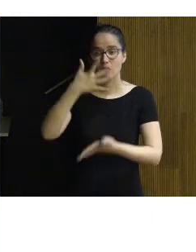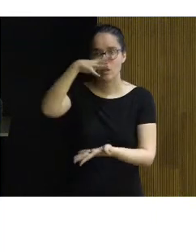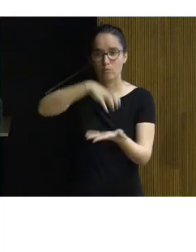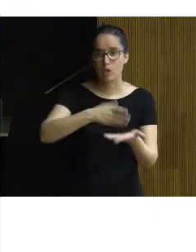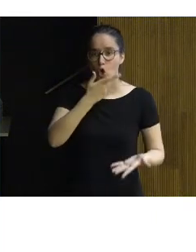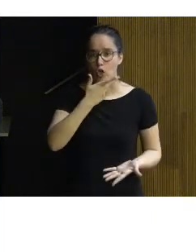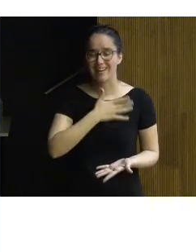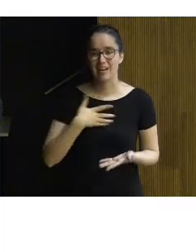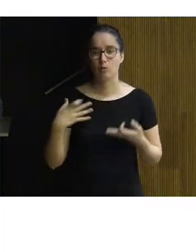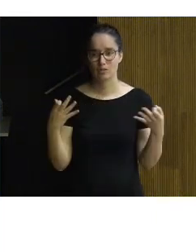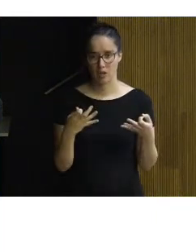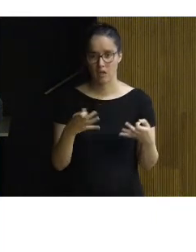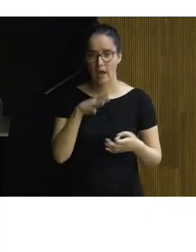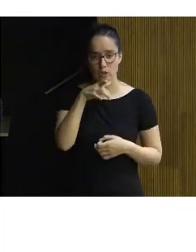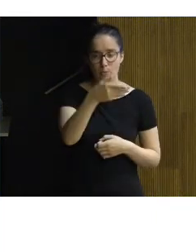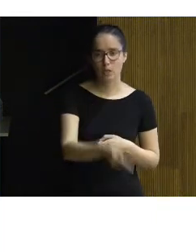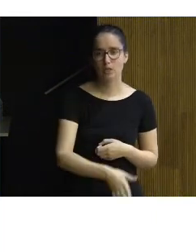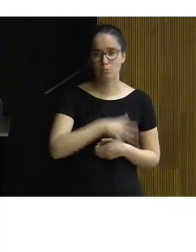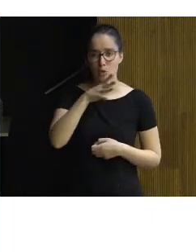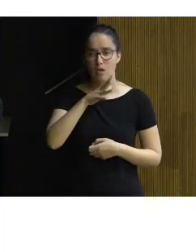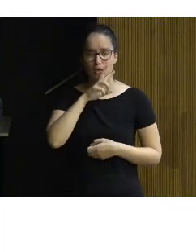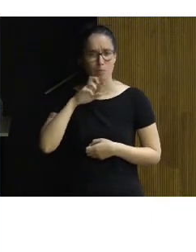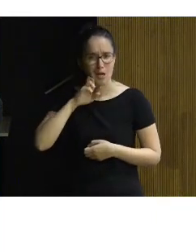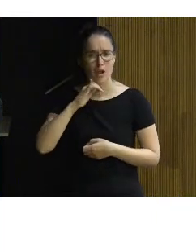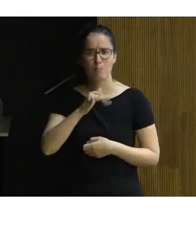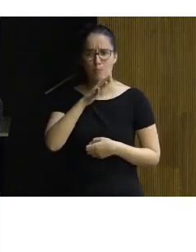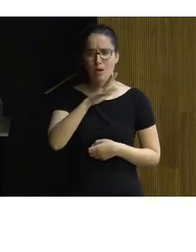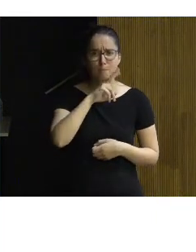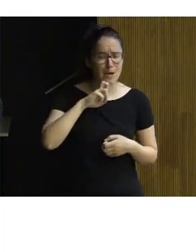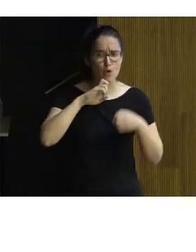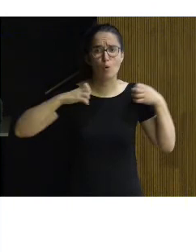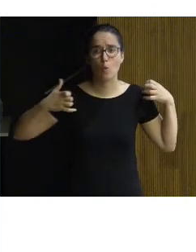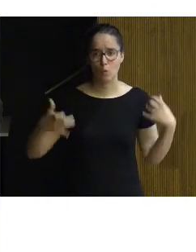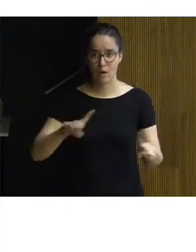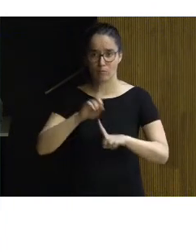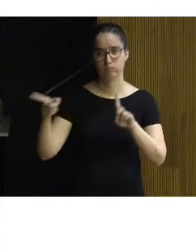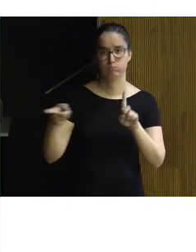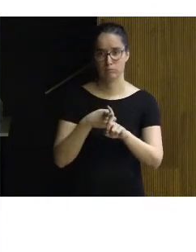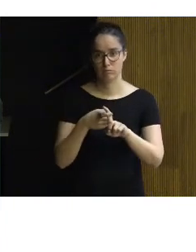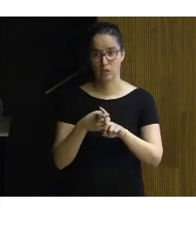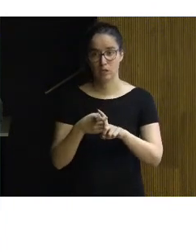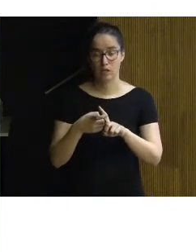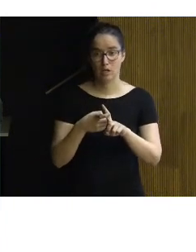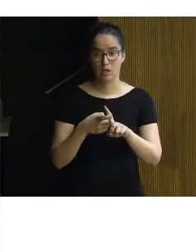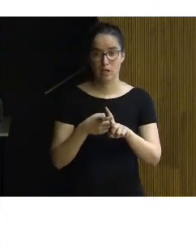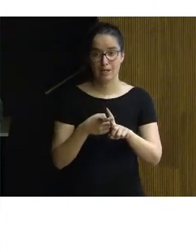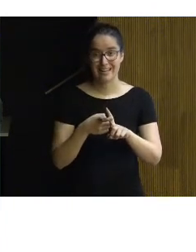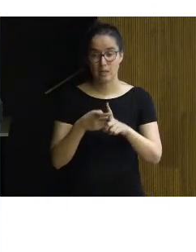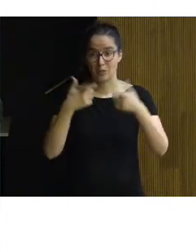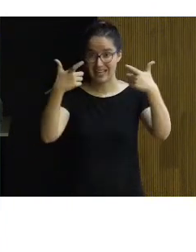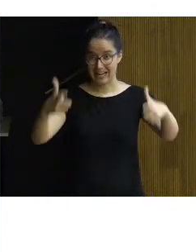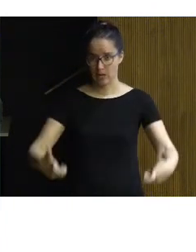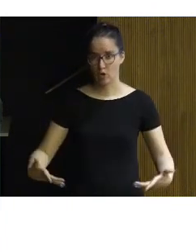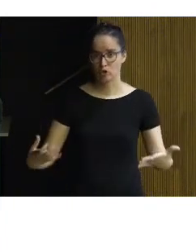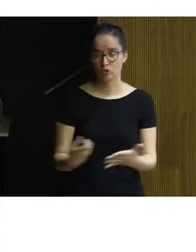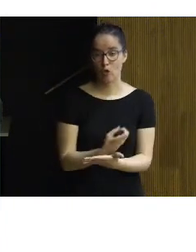determinar por qué es importante por qué tiene esos valores cuáles son identificarlos localizarlos y jerarquizarlos